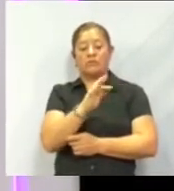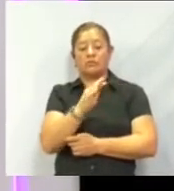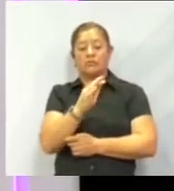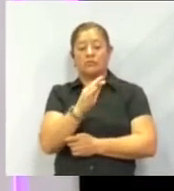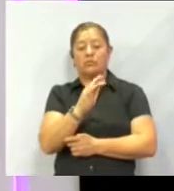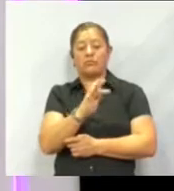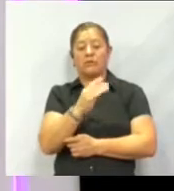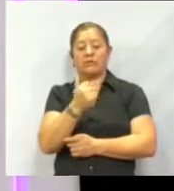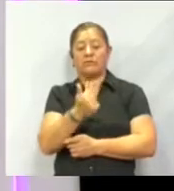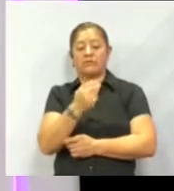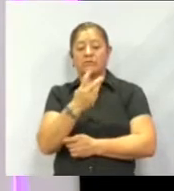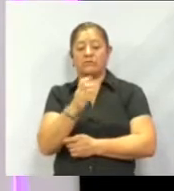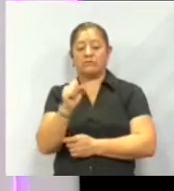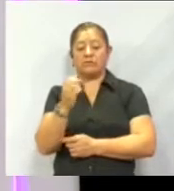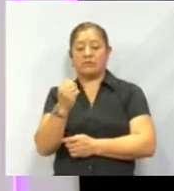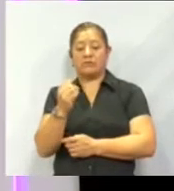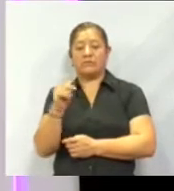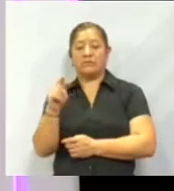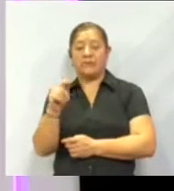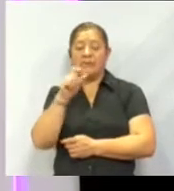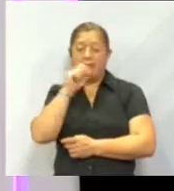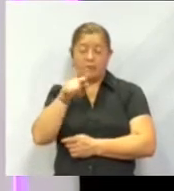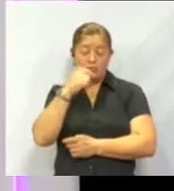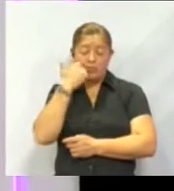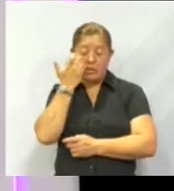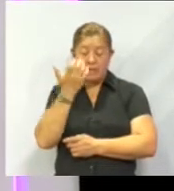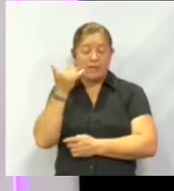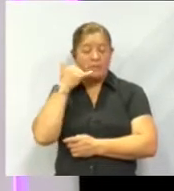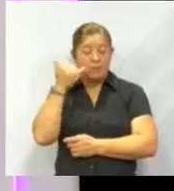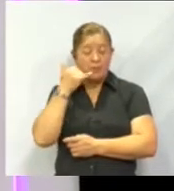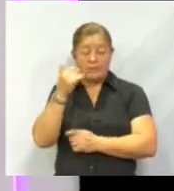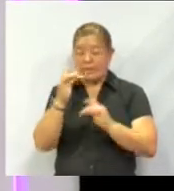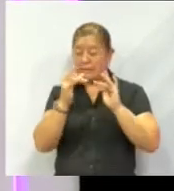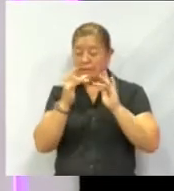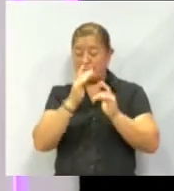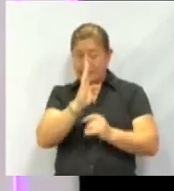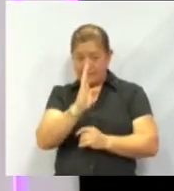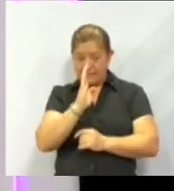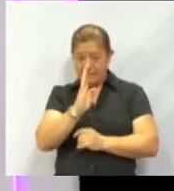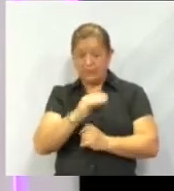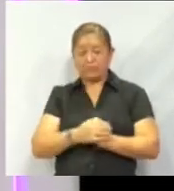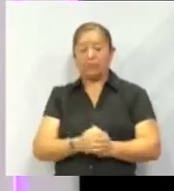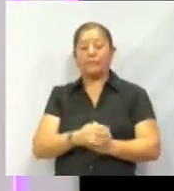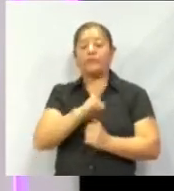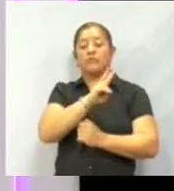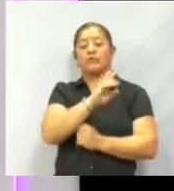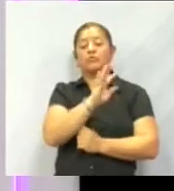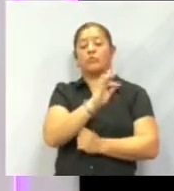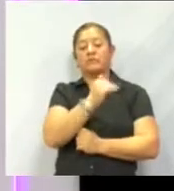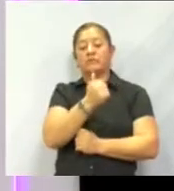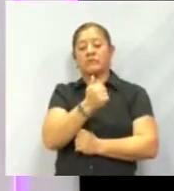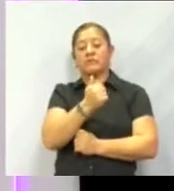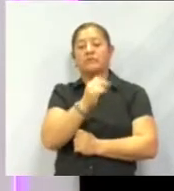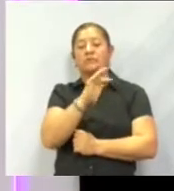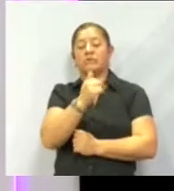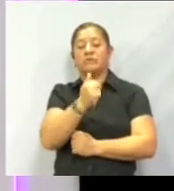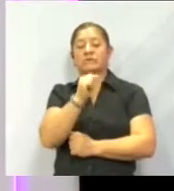comunicarte en directo con nosotros, entonces el número que deberás de marcar es 246-46-6